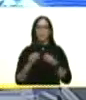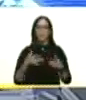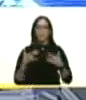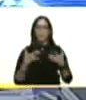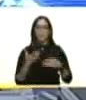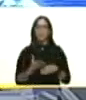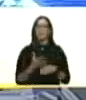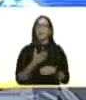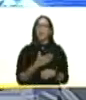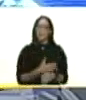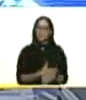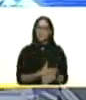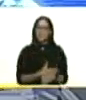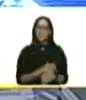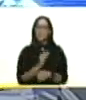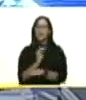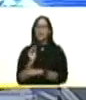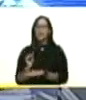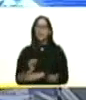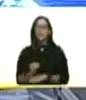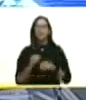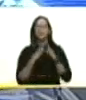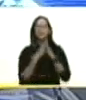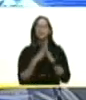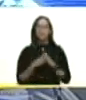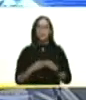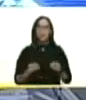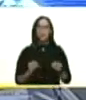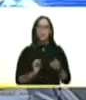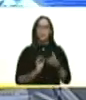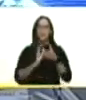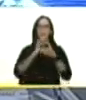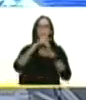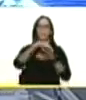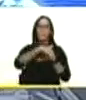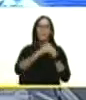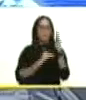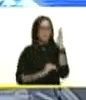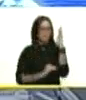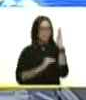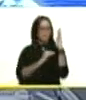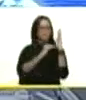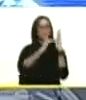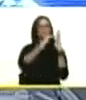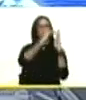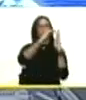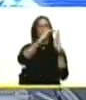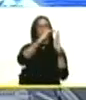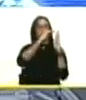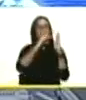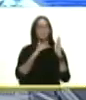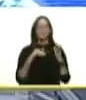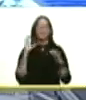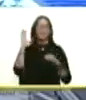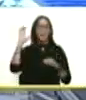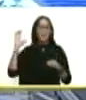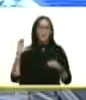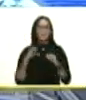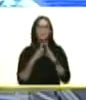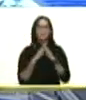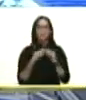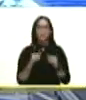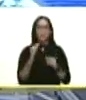para cuidar todos los embalses del país para cuidar todas las fuentes de agua ¿verdad?